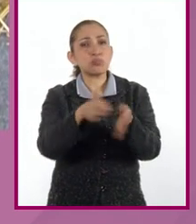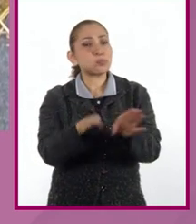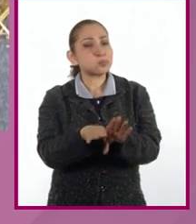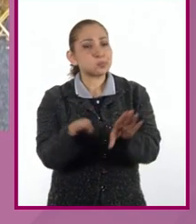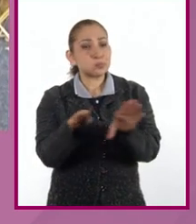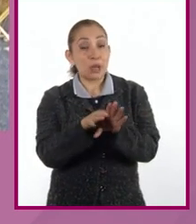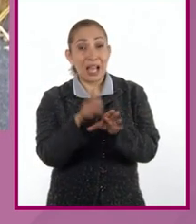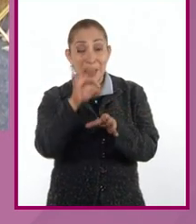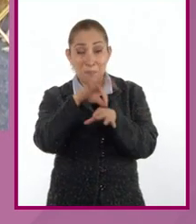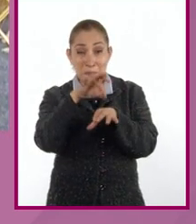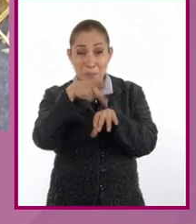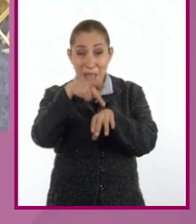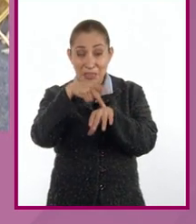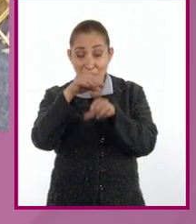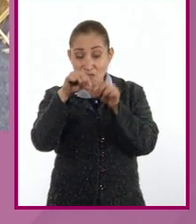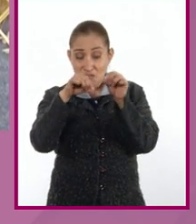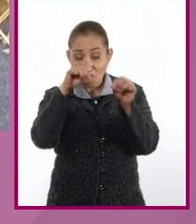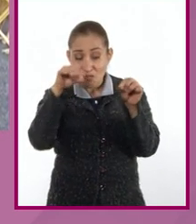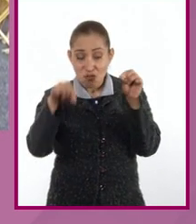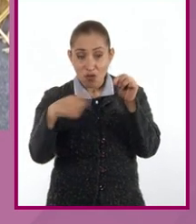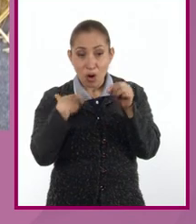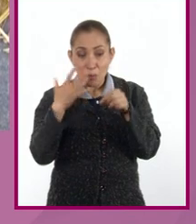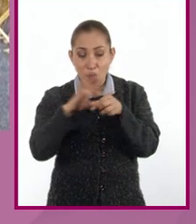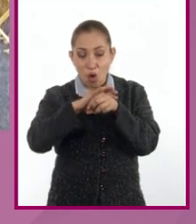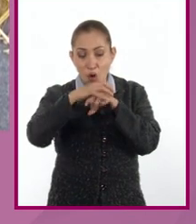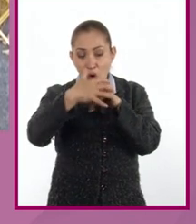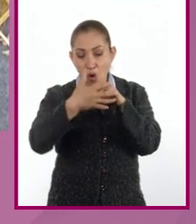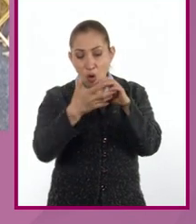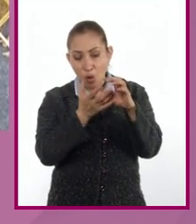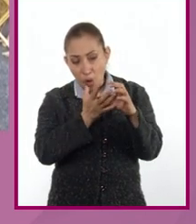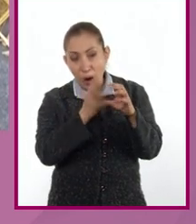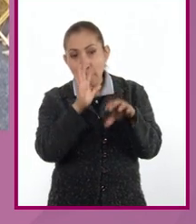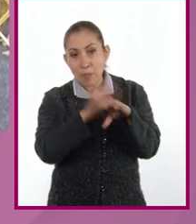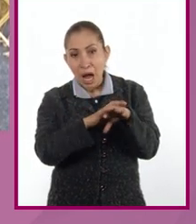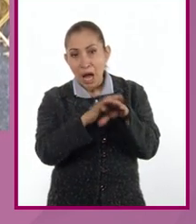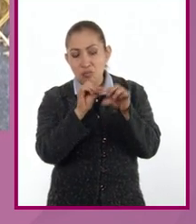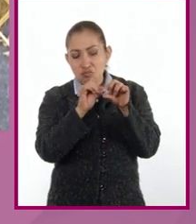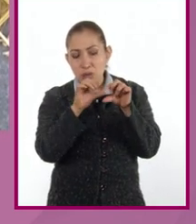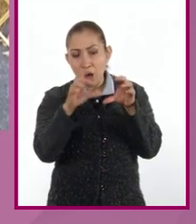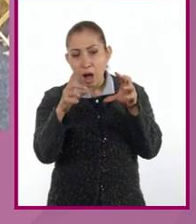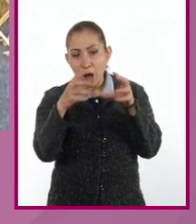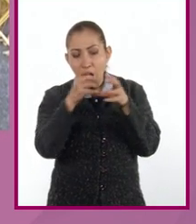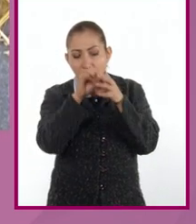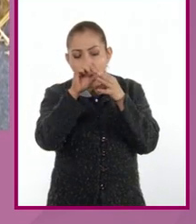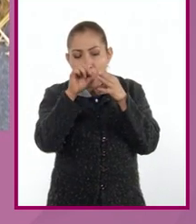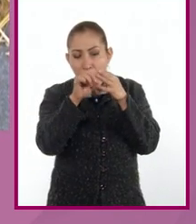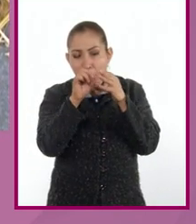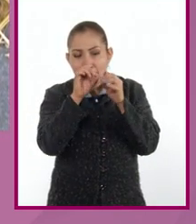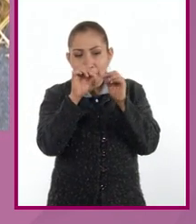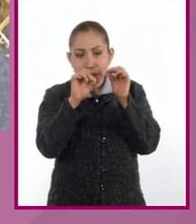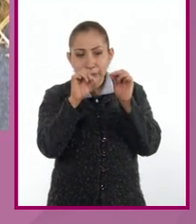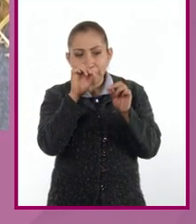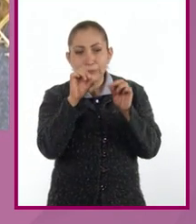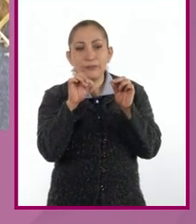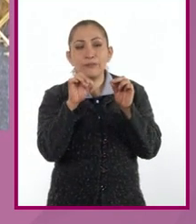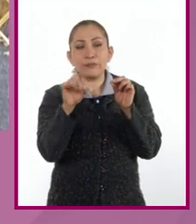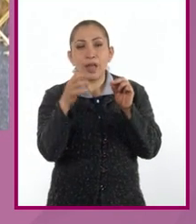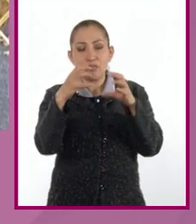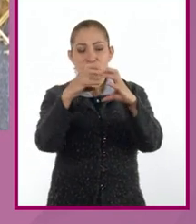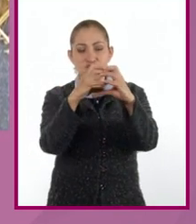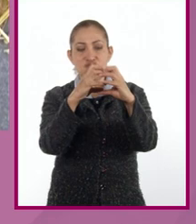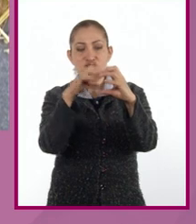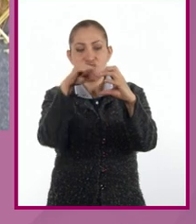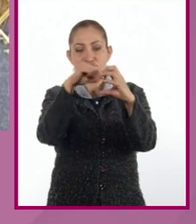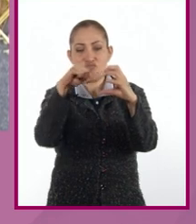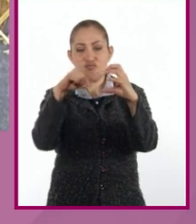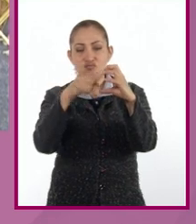estas gravas, como elementos cubriendo, digamos, de mayor a menor granulometría el bloque como